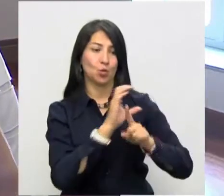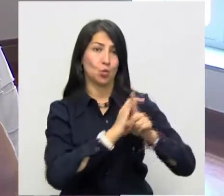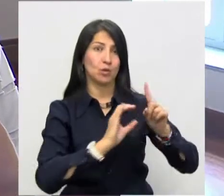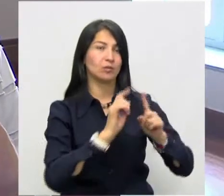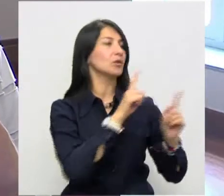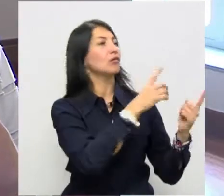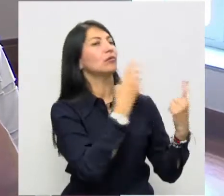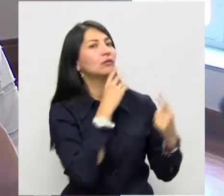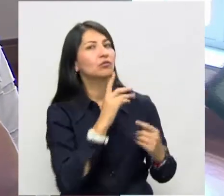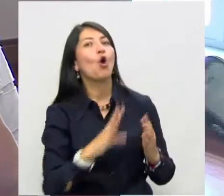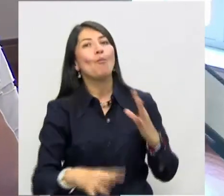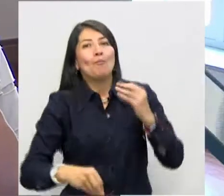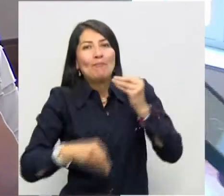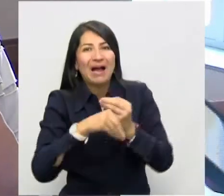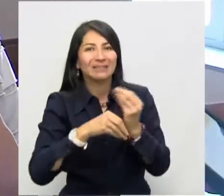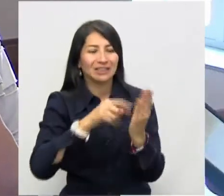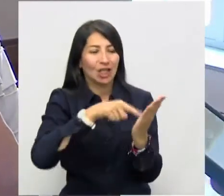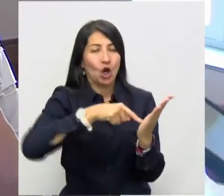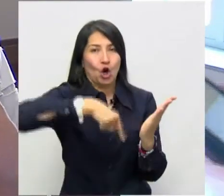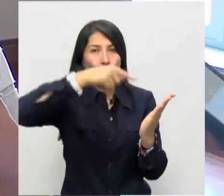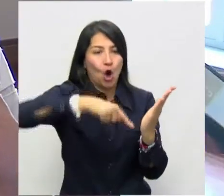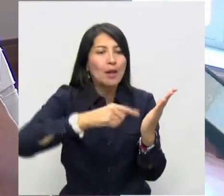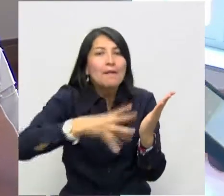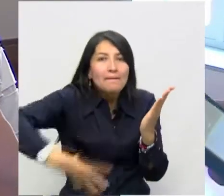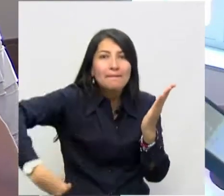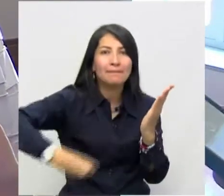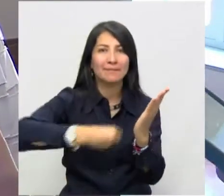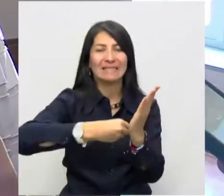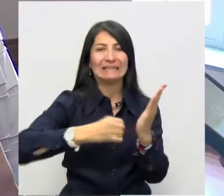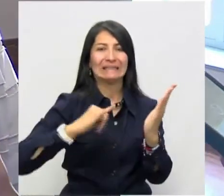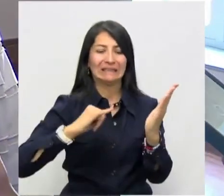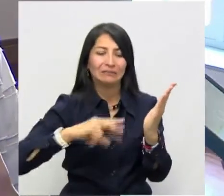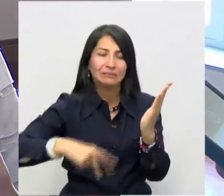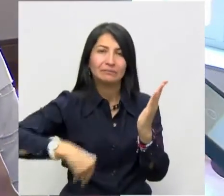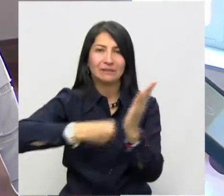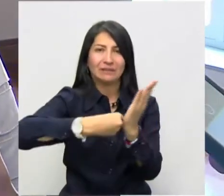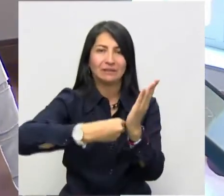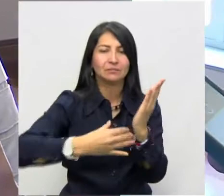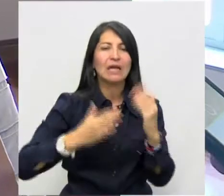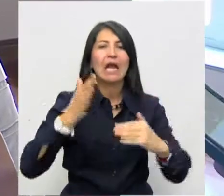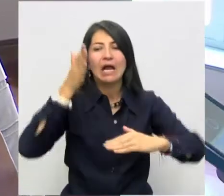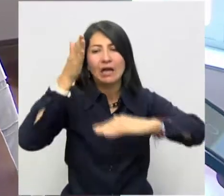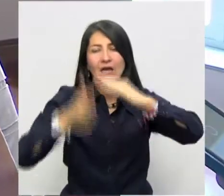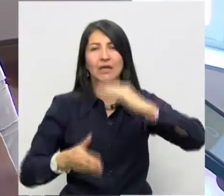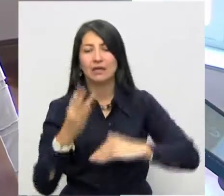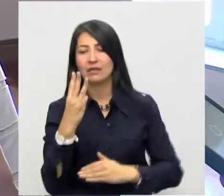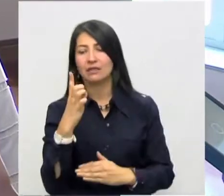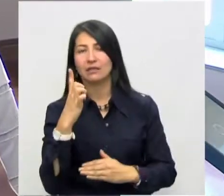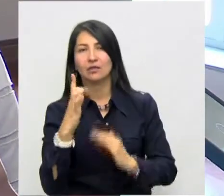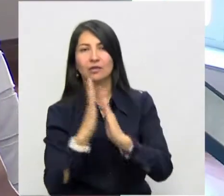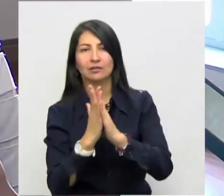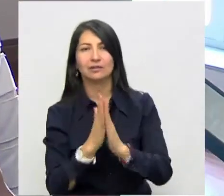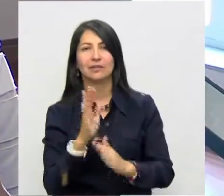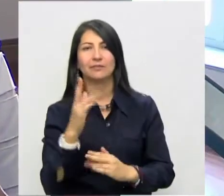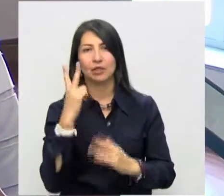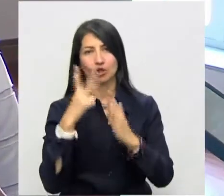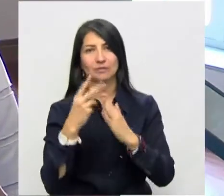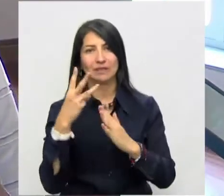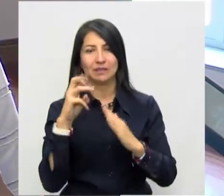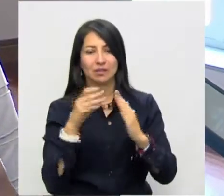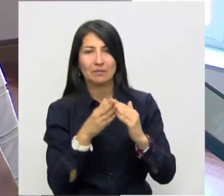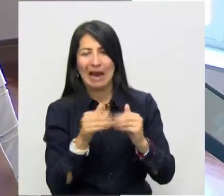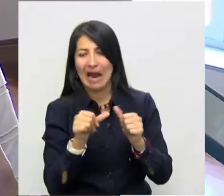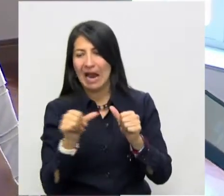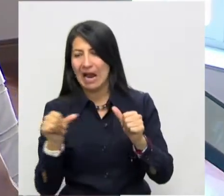acaba de firmar un otro sin número cuatro y en ese sentido se va a hacer una ampliación a diciembre 31 del 2018